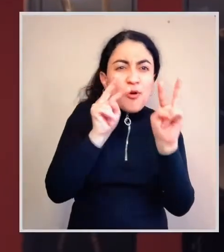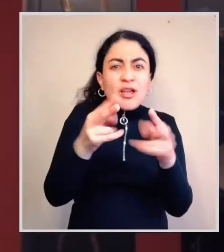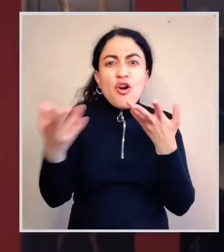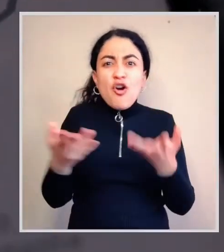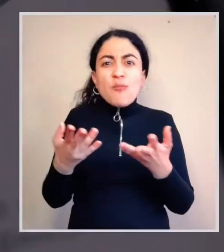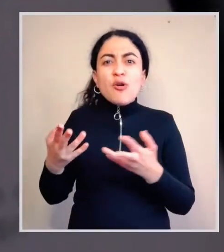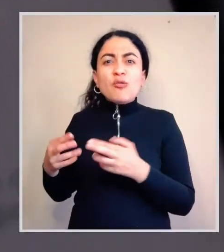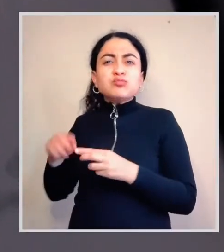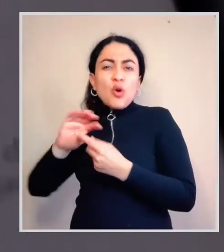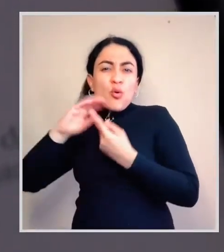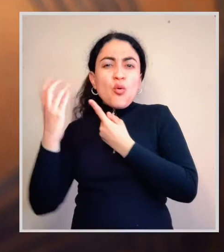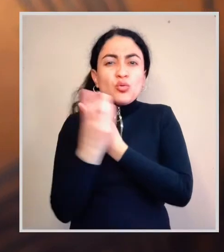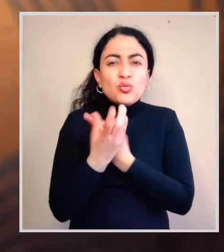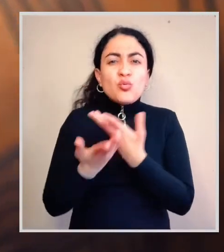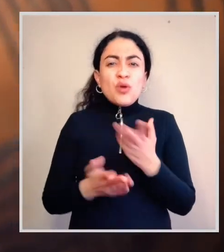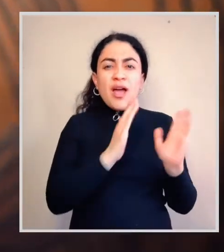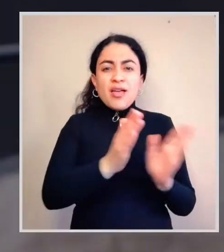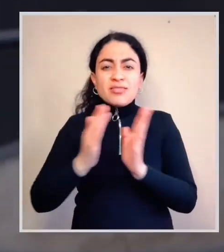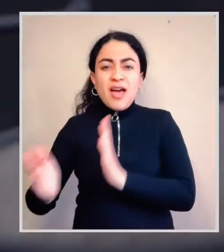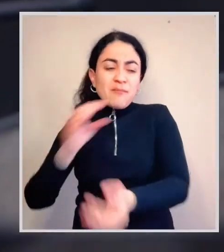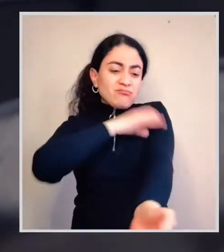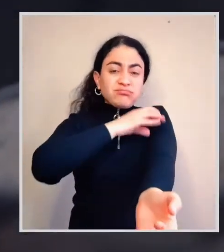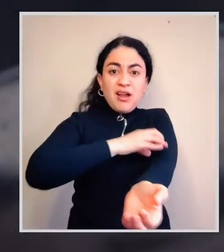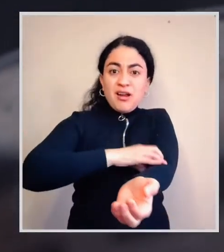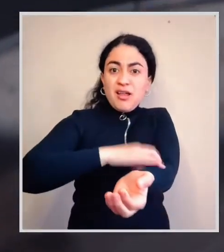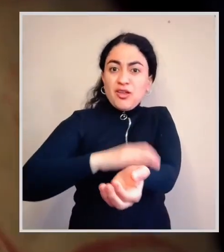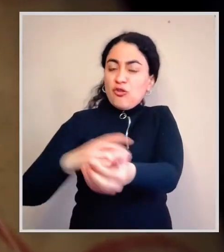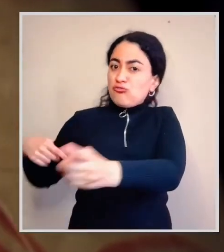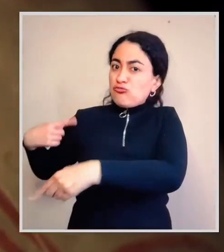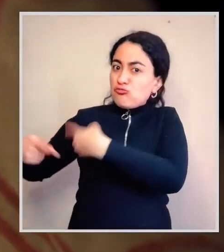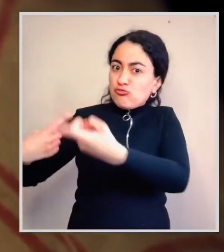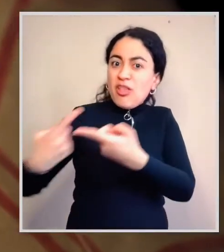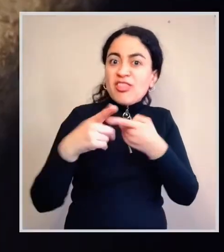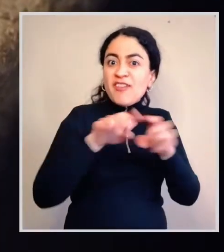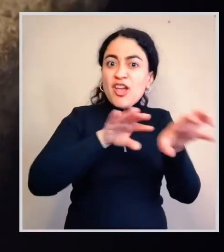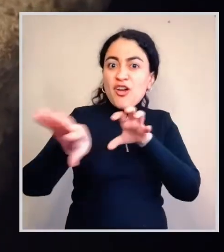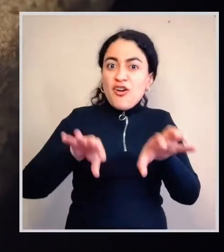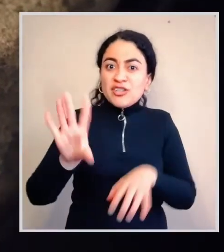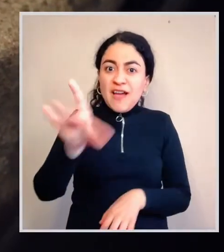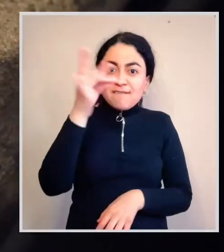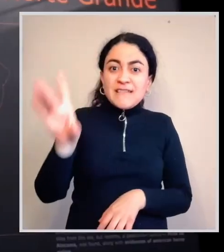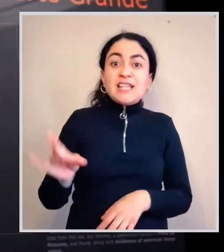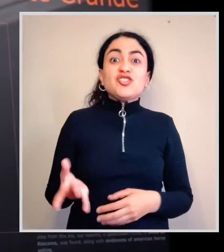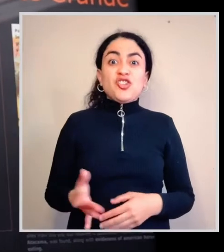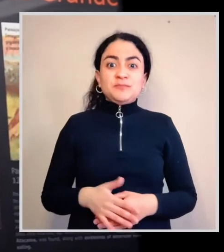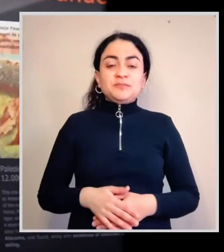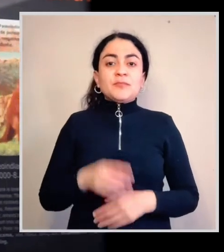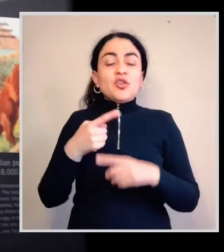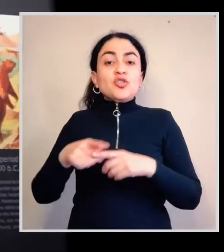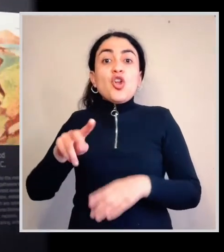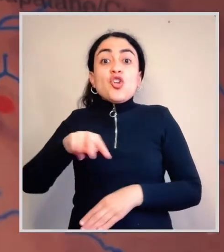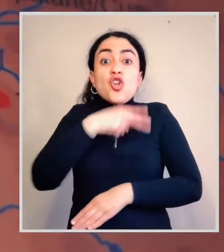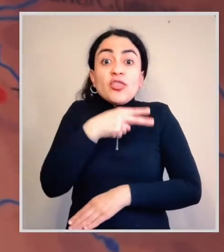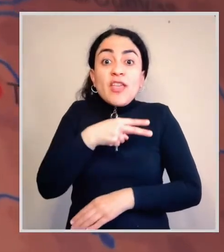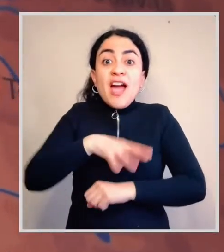del desarrollo histórico-cultural de cada región, con el apoyo de piezas arqueológicas seleccionadas. Comenzando por el